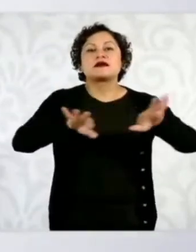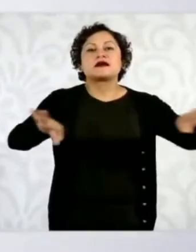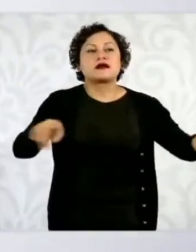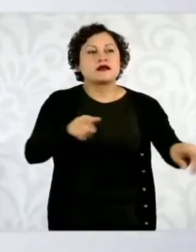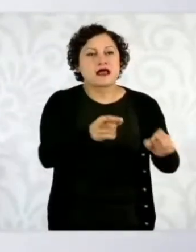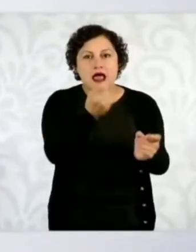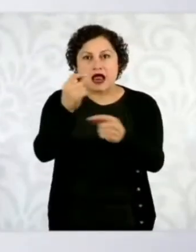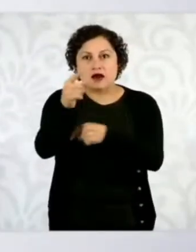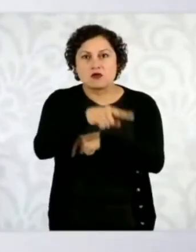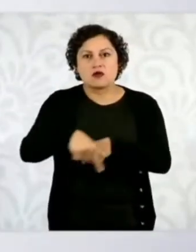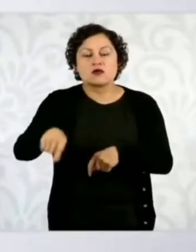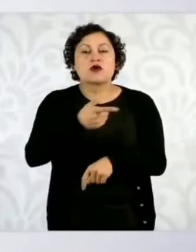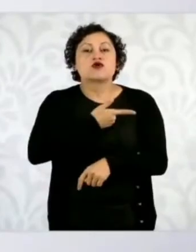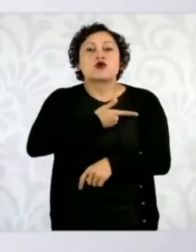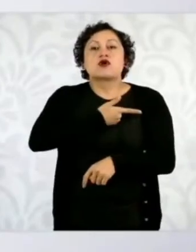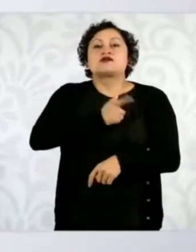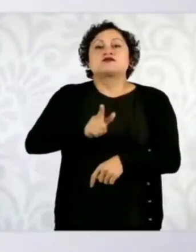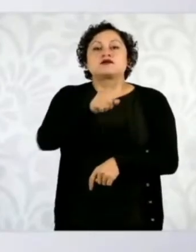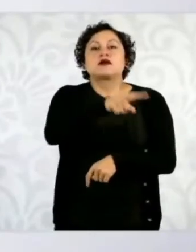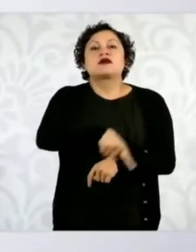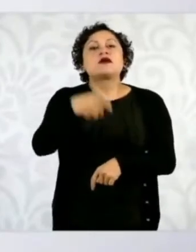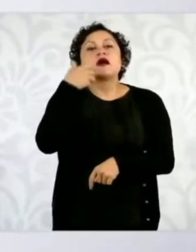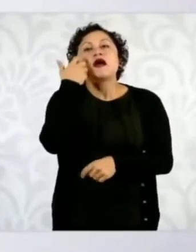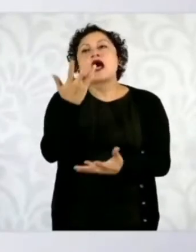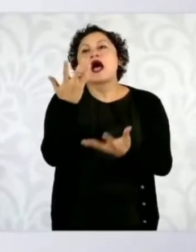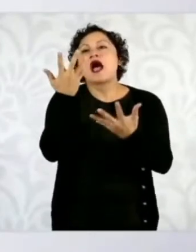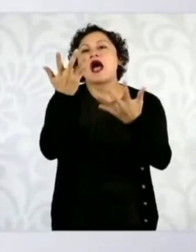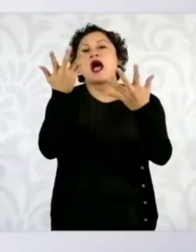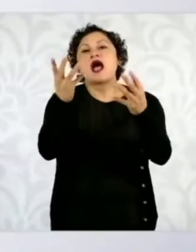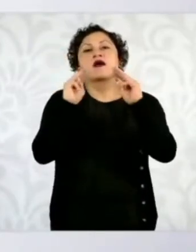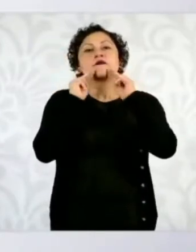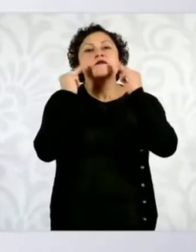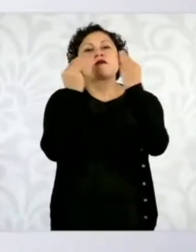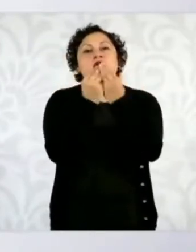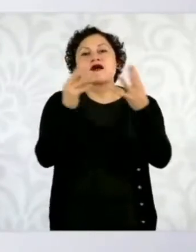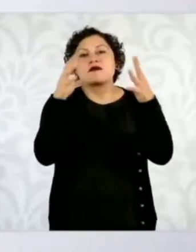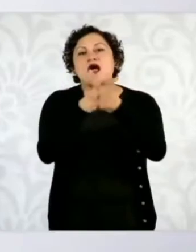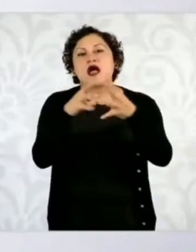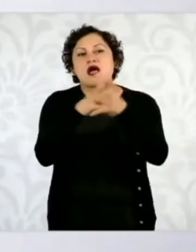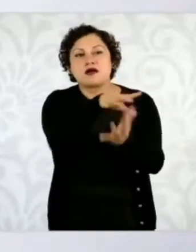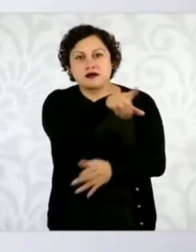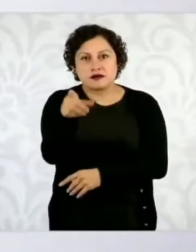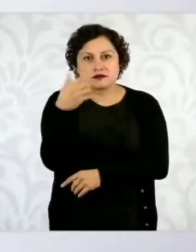dijera que no va a haber guerra contra el narco. Lo vamos a seguir diciendo.